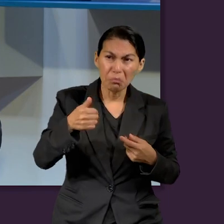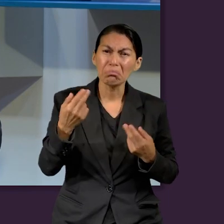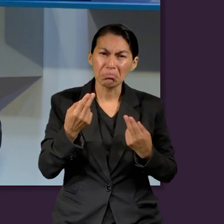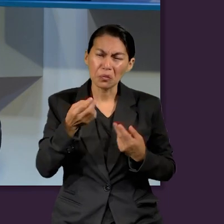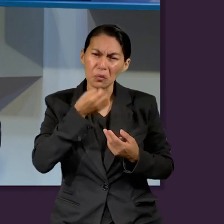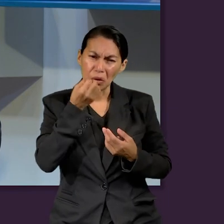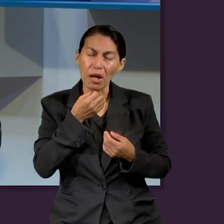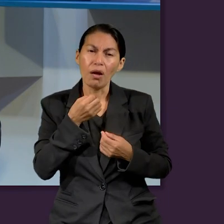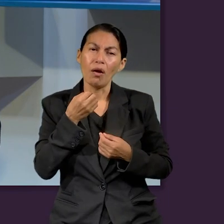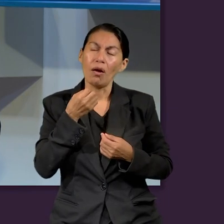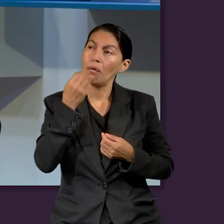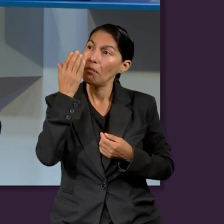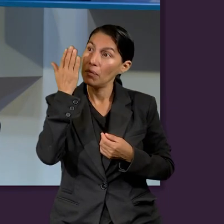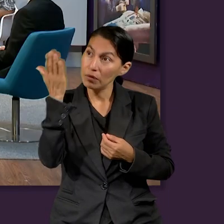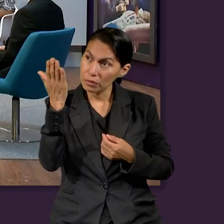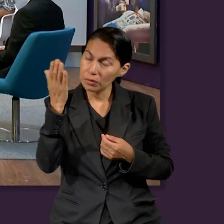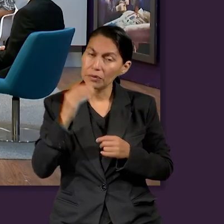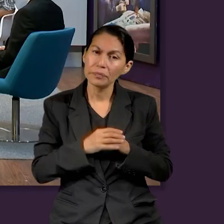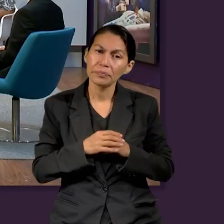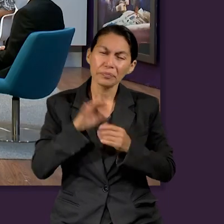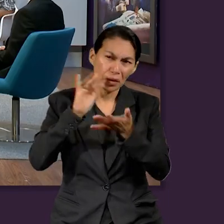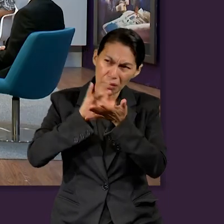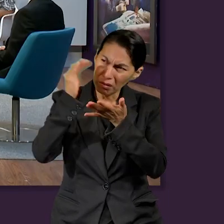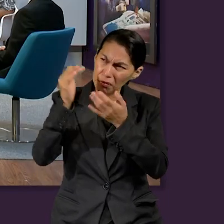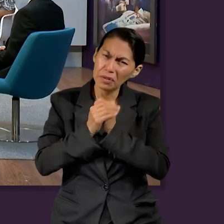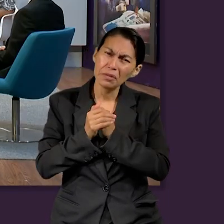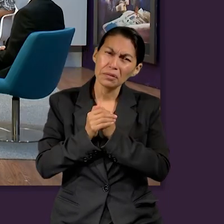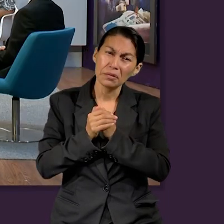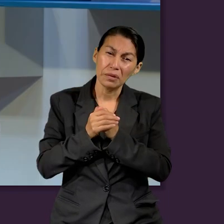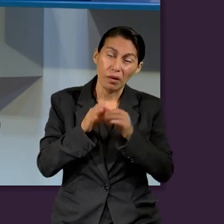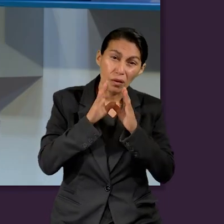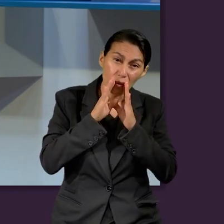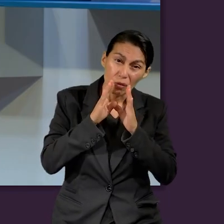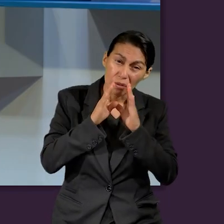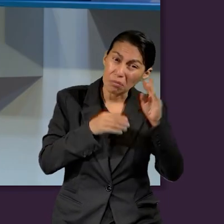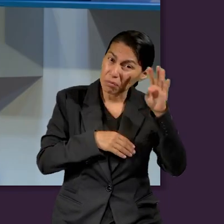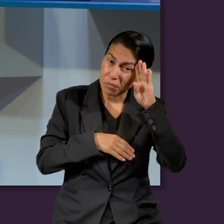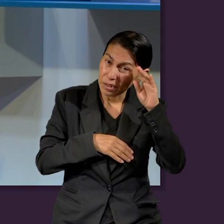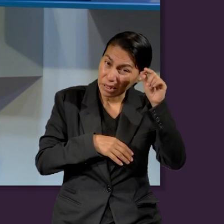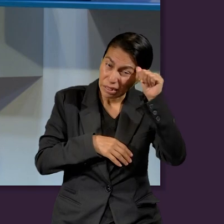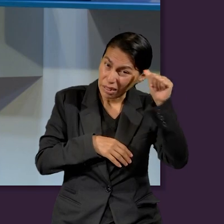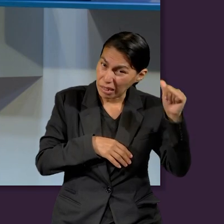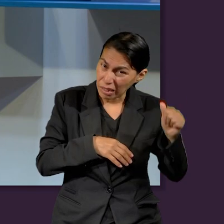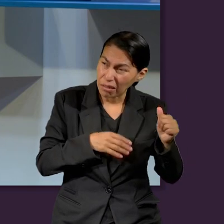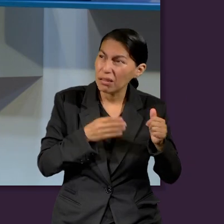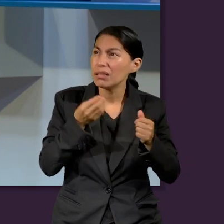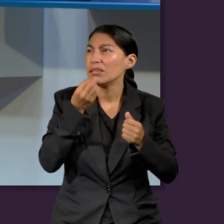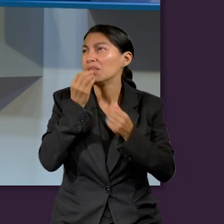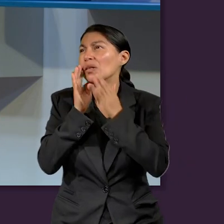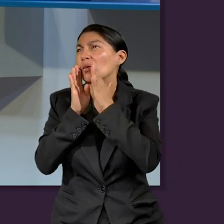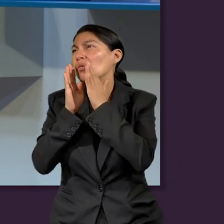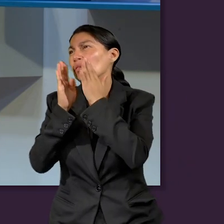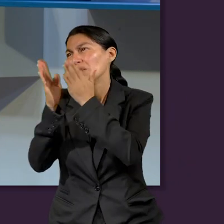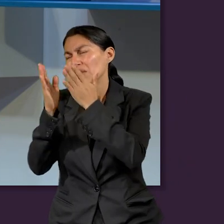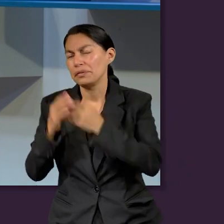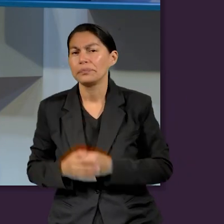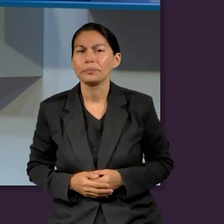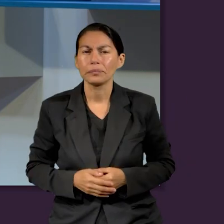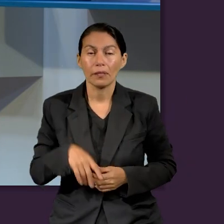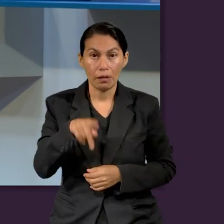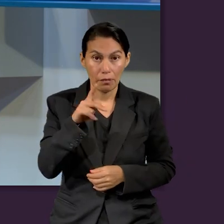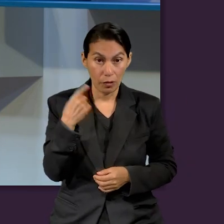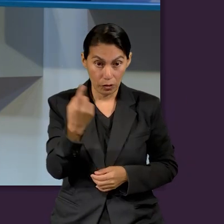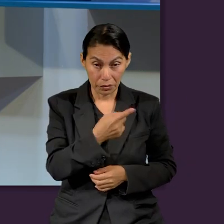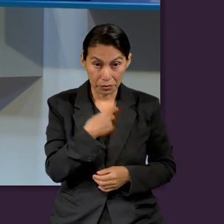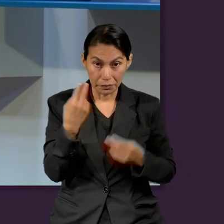mucho por lo cual podemos orar. Recordemos que hay oraciones de intercesión, hay oraciones de petición, de decir los